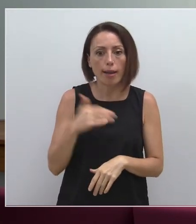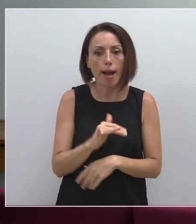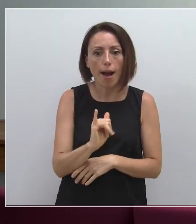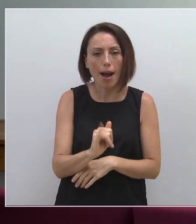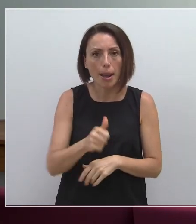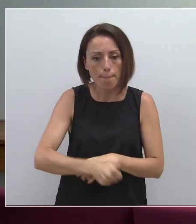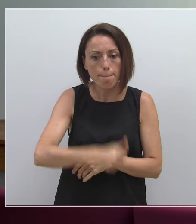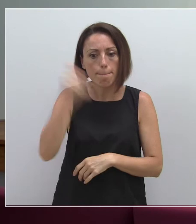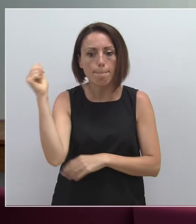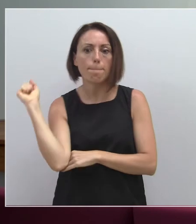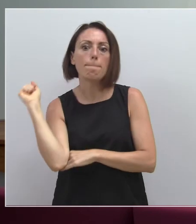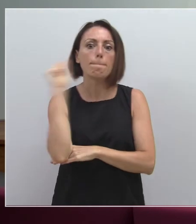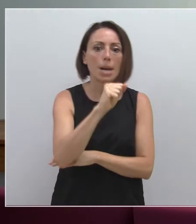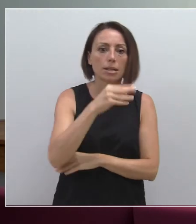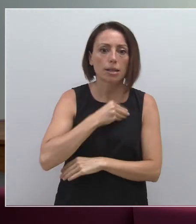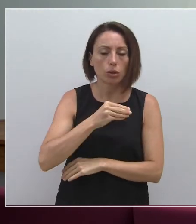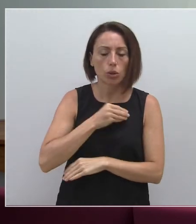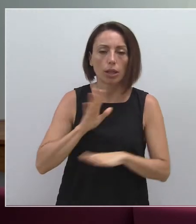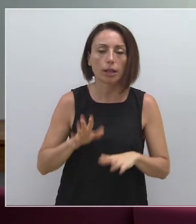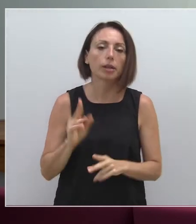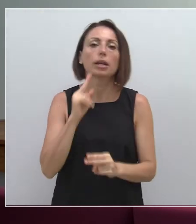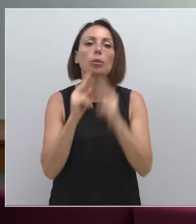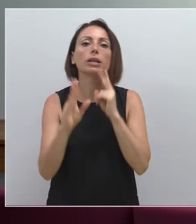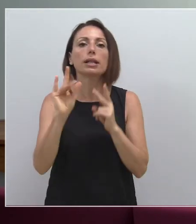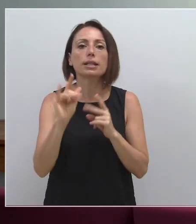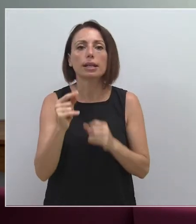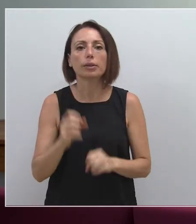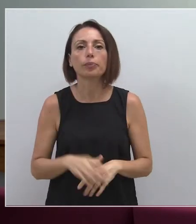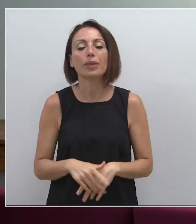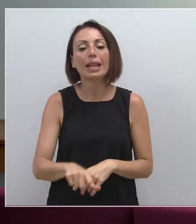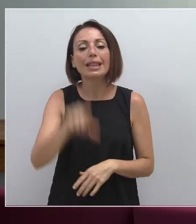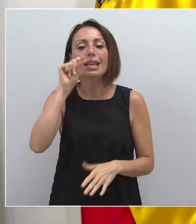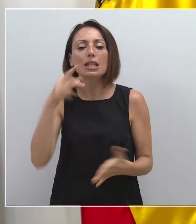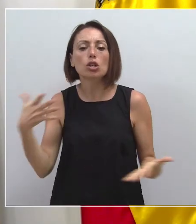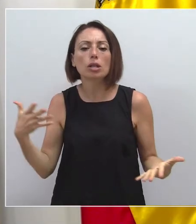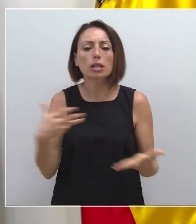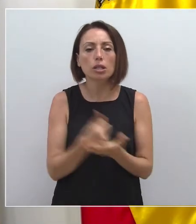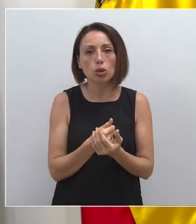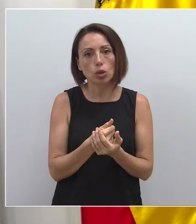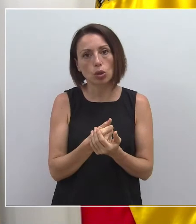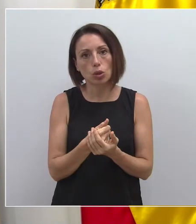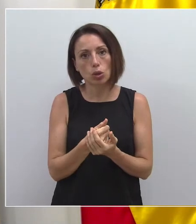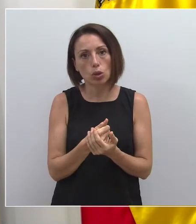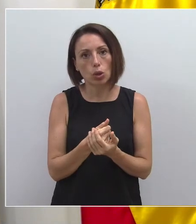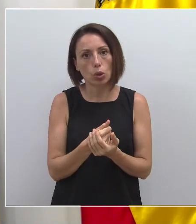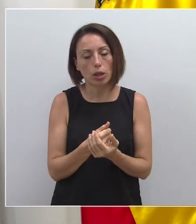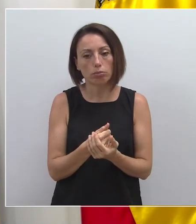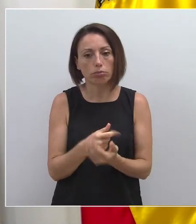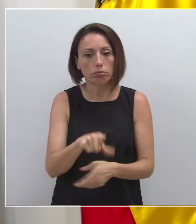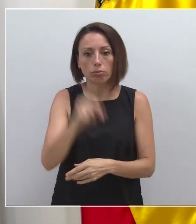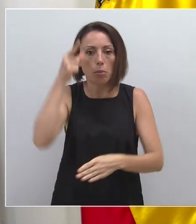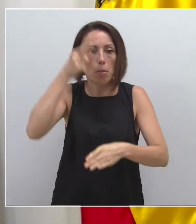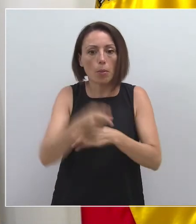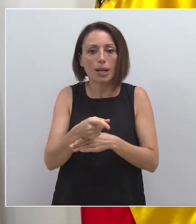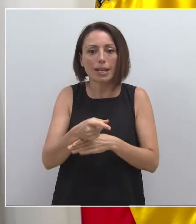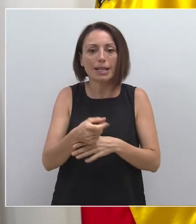muchos más casos de coronavirus? Bueno, todas las decisiones que se vienen adoptando tienen